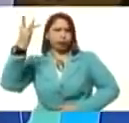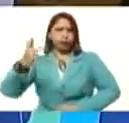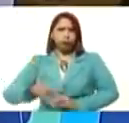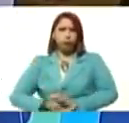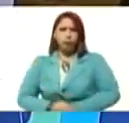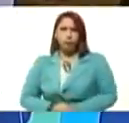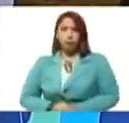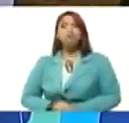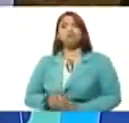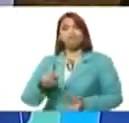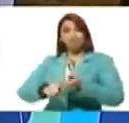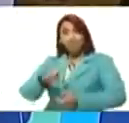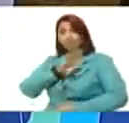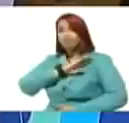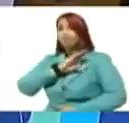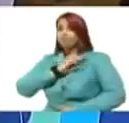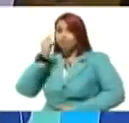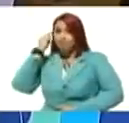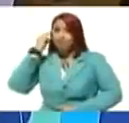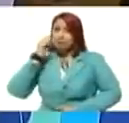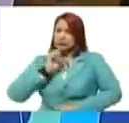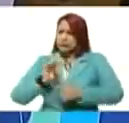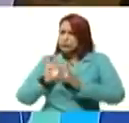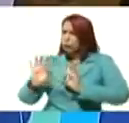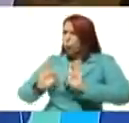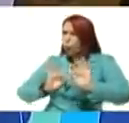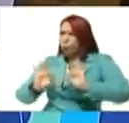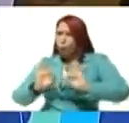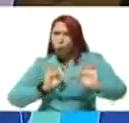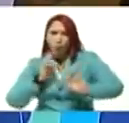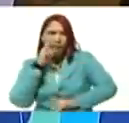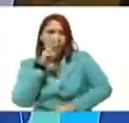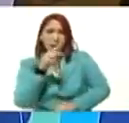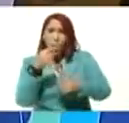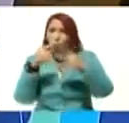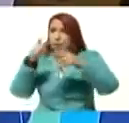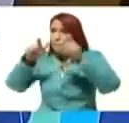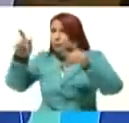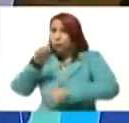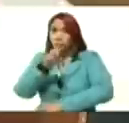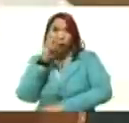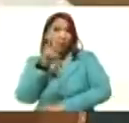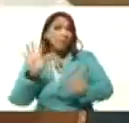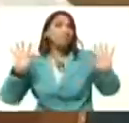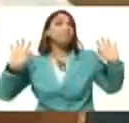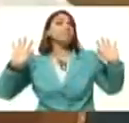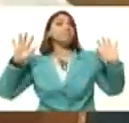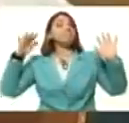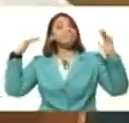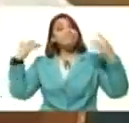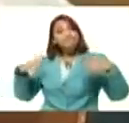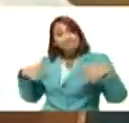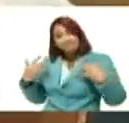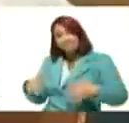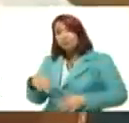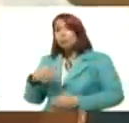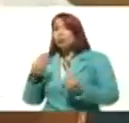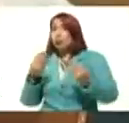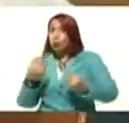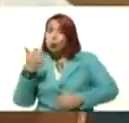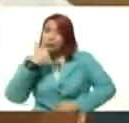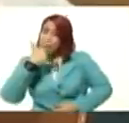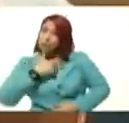Cilia es una mente, una estratega. Ve lo que los demás no ven. Ay, siempre muy lúcida.